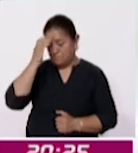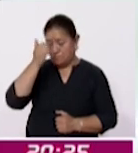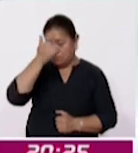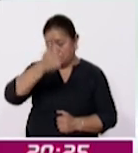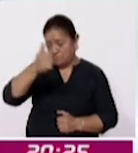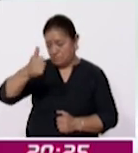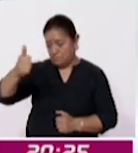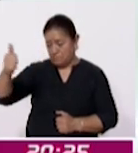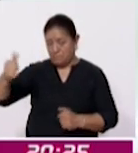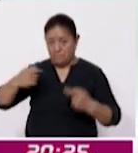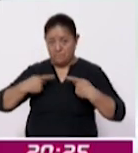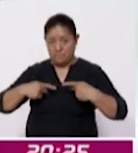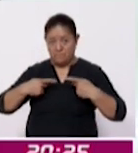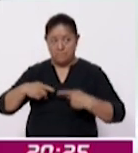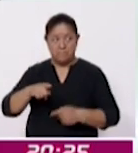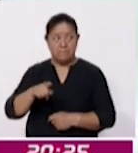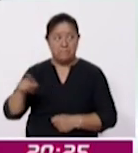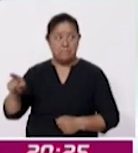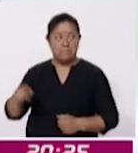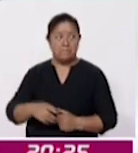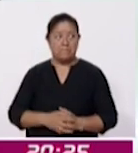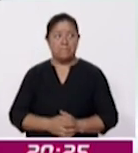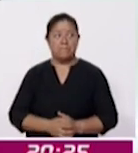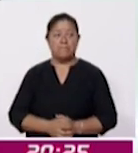cada uno de los cuerpos hallados.